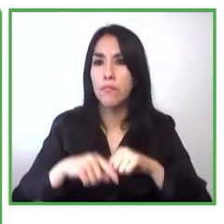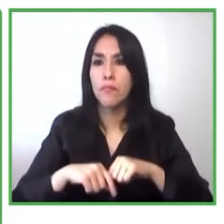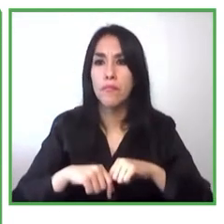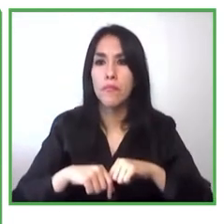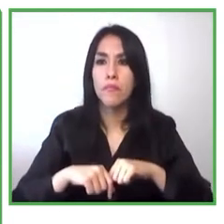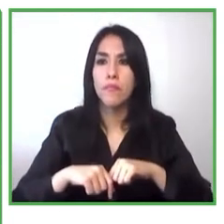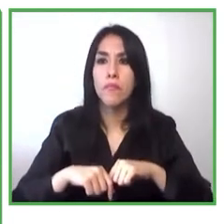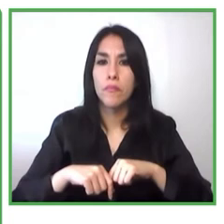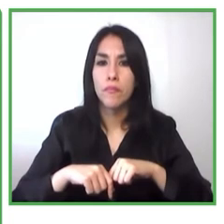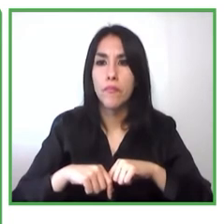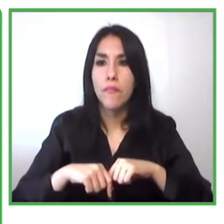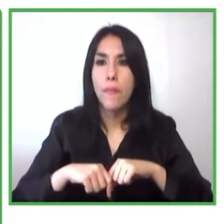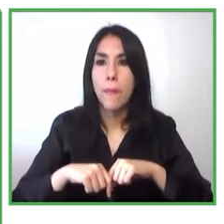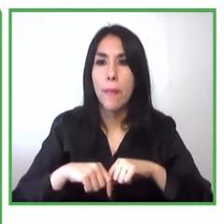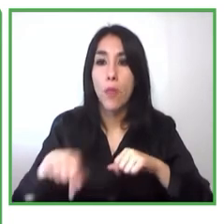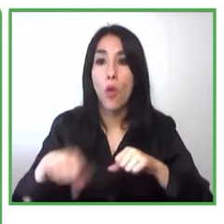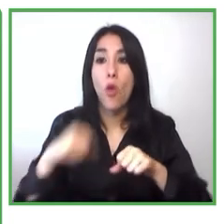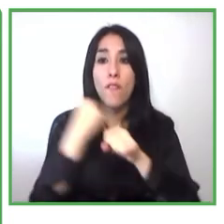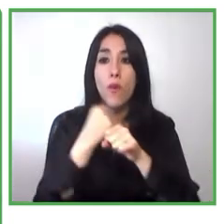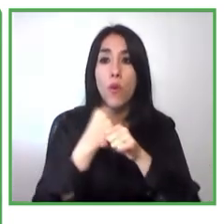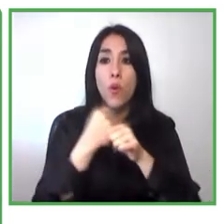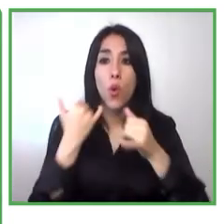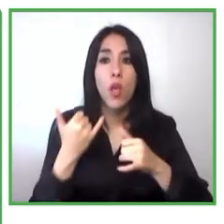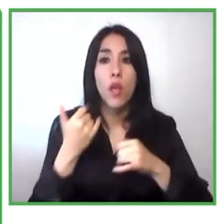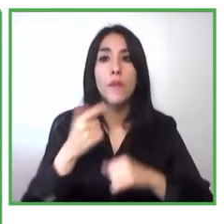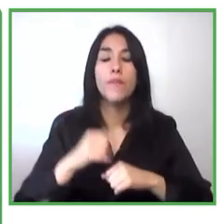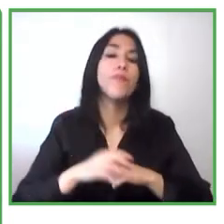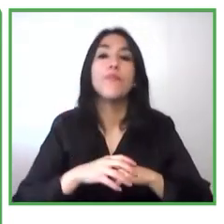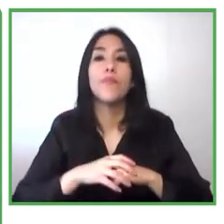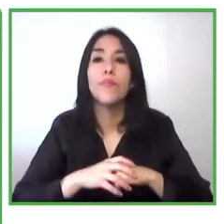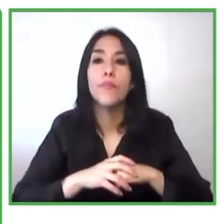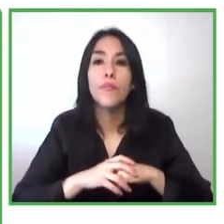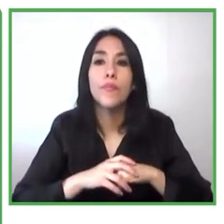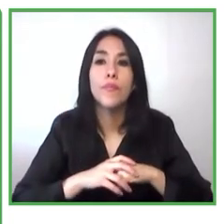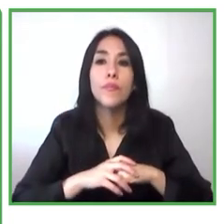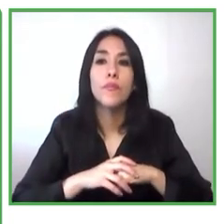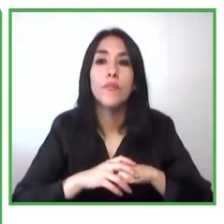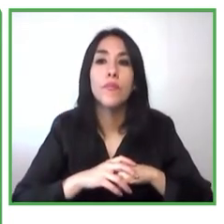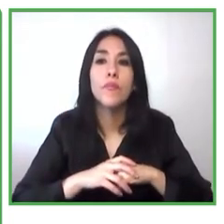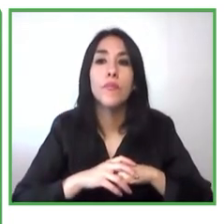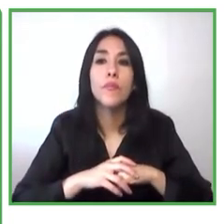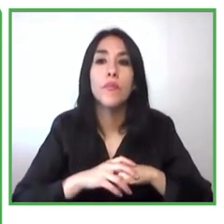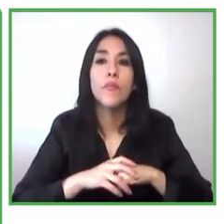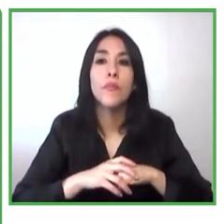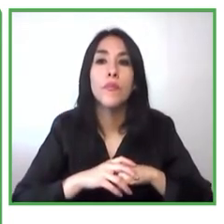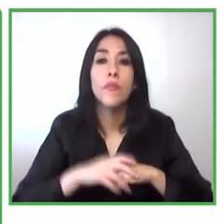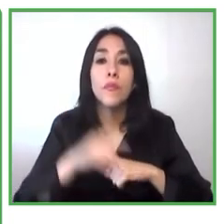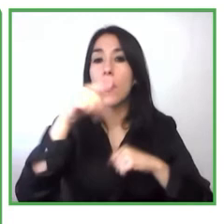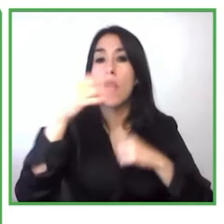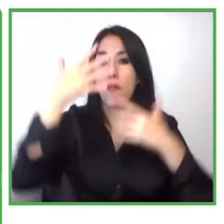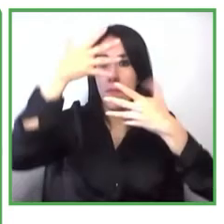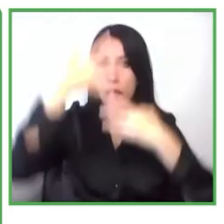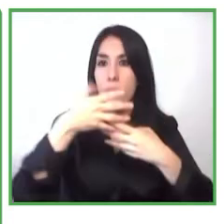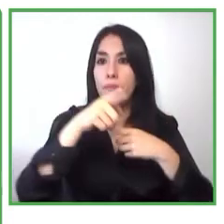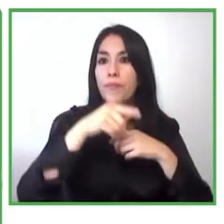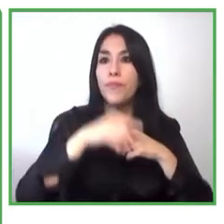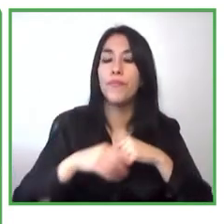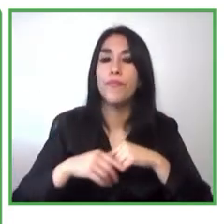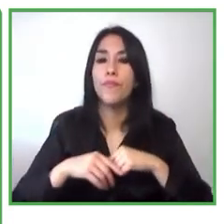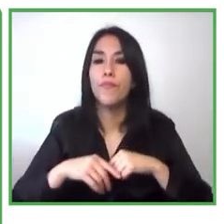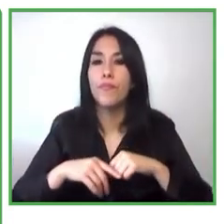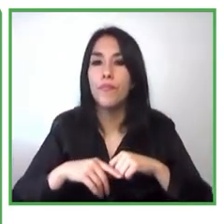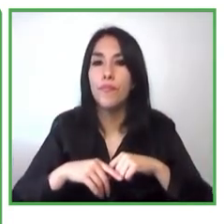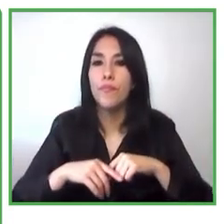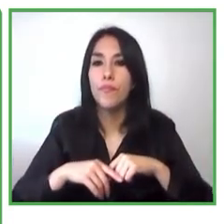cuáles fueron los factores de éxito del programa es difícil esta pregunta yo creo que uno tiene que ir